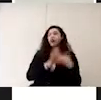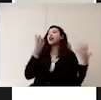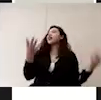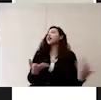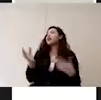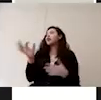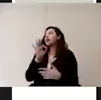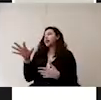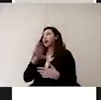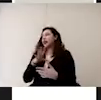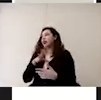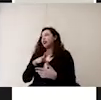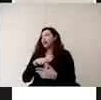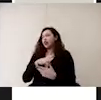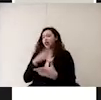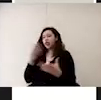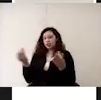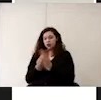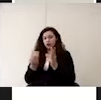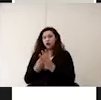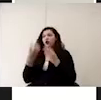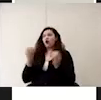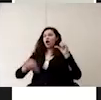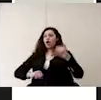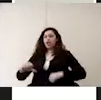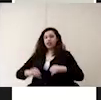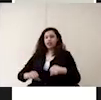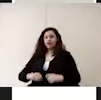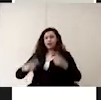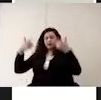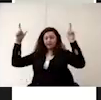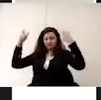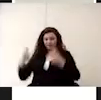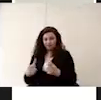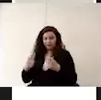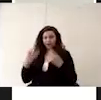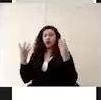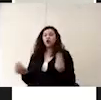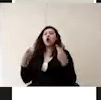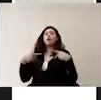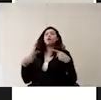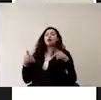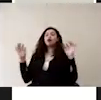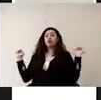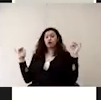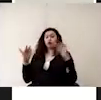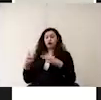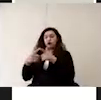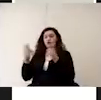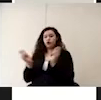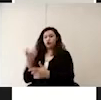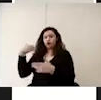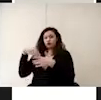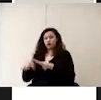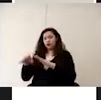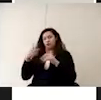posible implementar clases o actividades reducidas o modificar el número de alumnos por grupo para permitir el